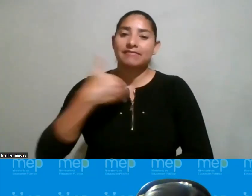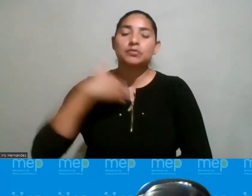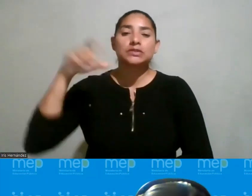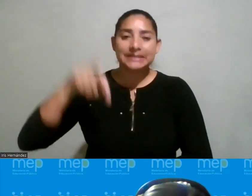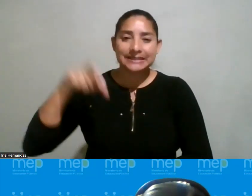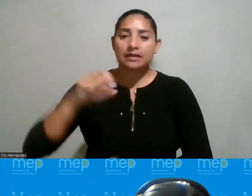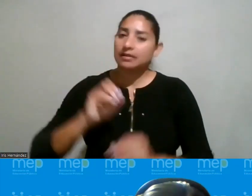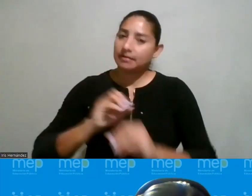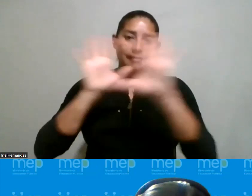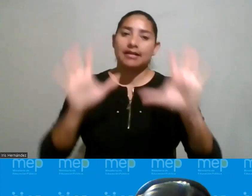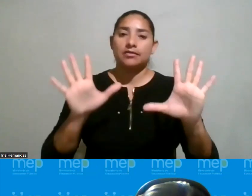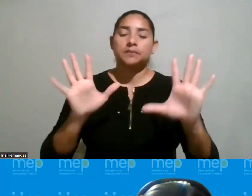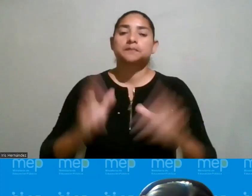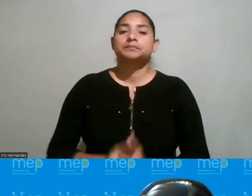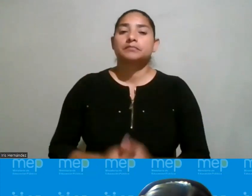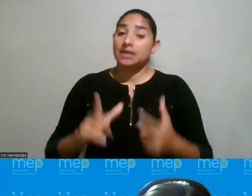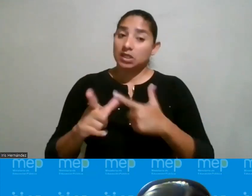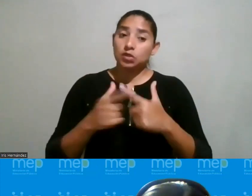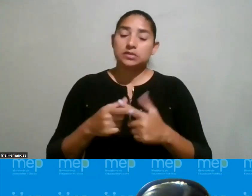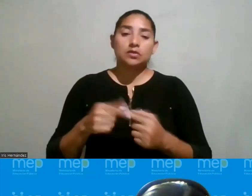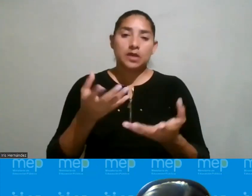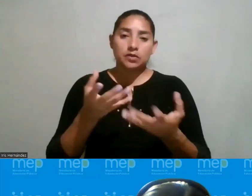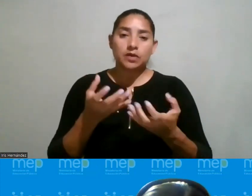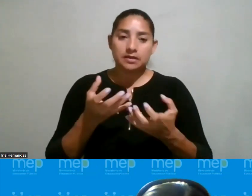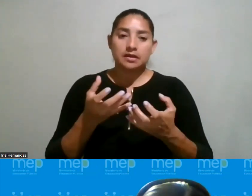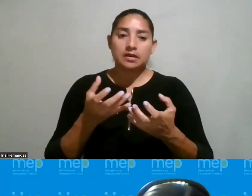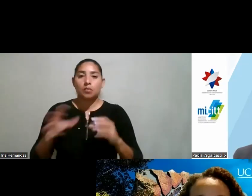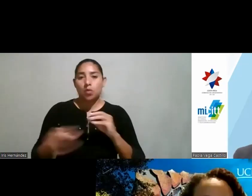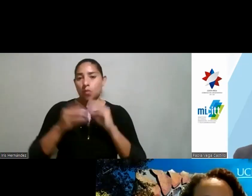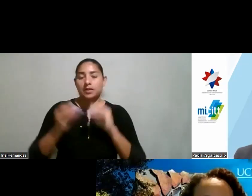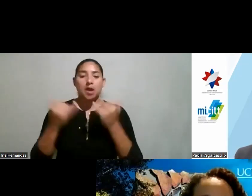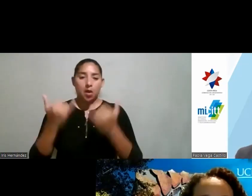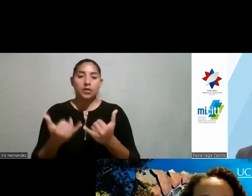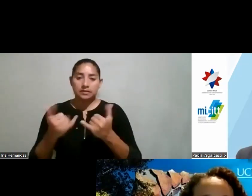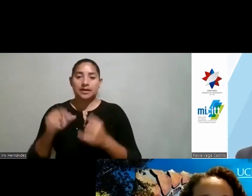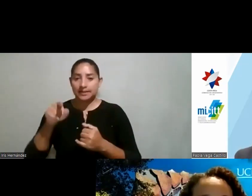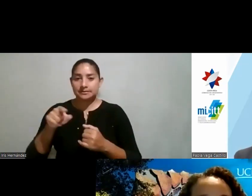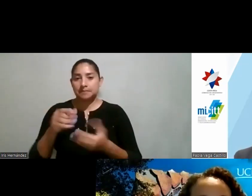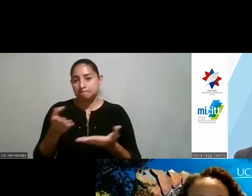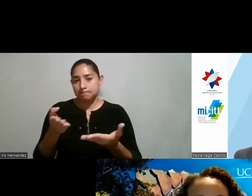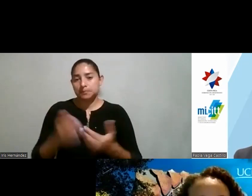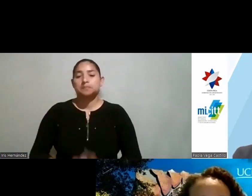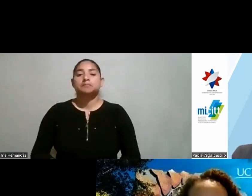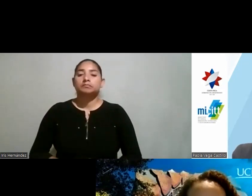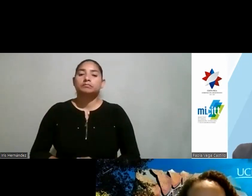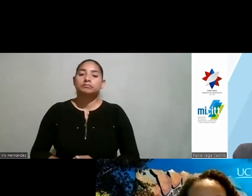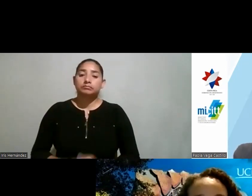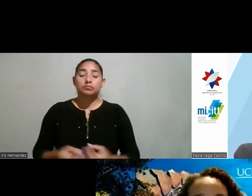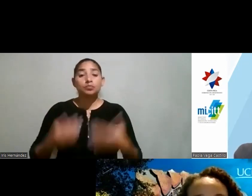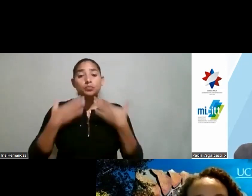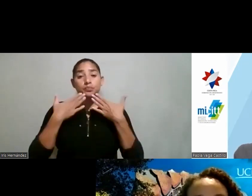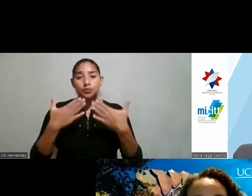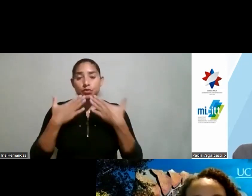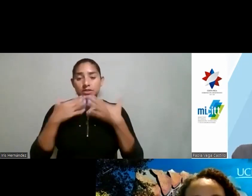ahí claro entonces eso era lo que quería como complementar ahorita en esta en esta parte muchas gracias